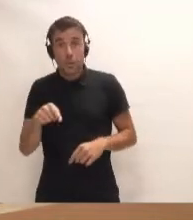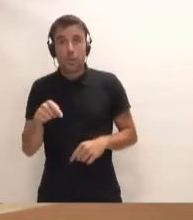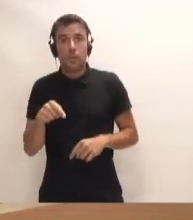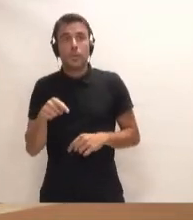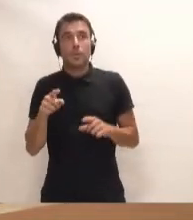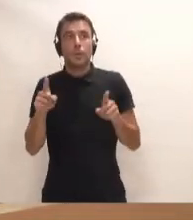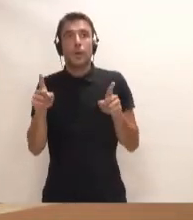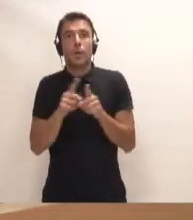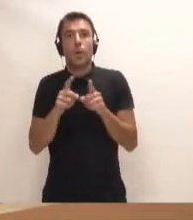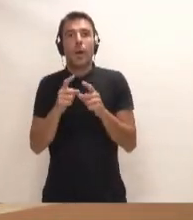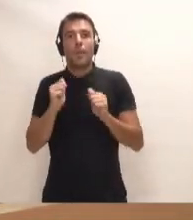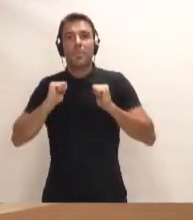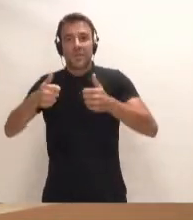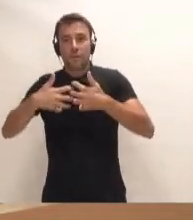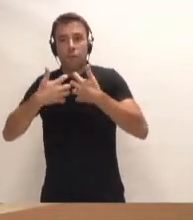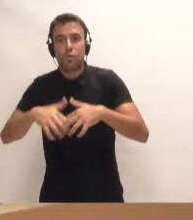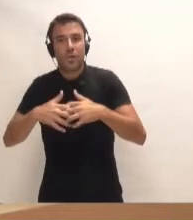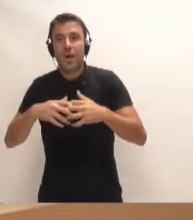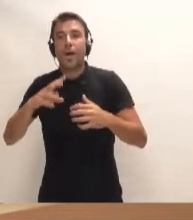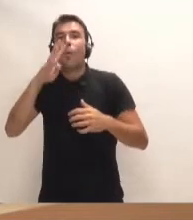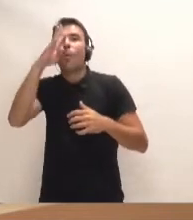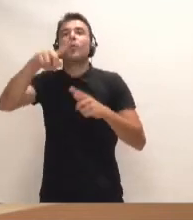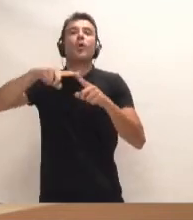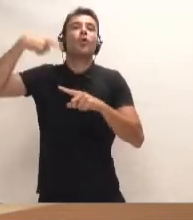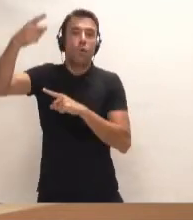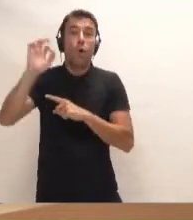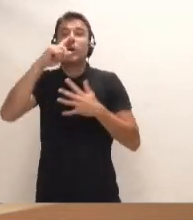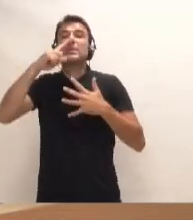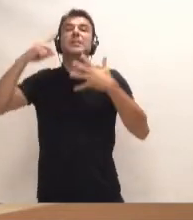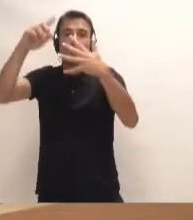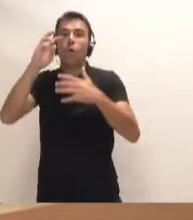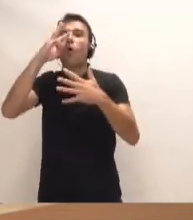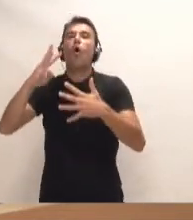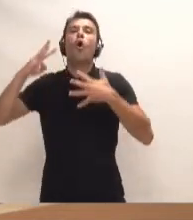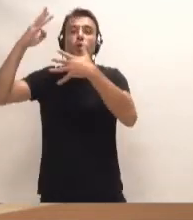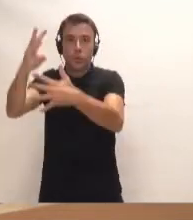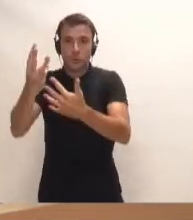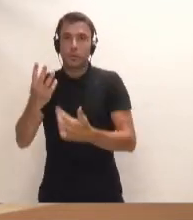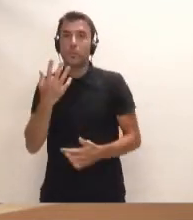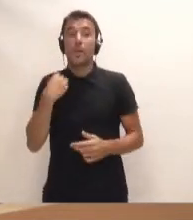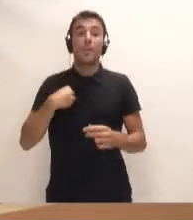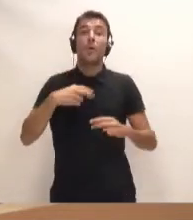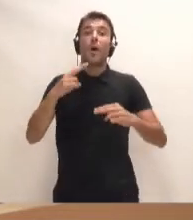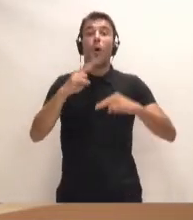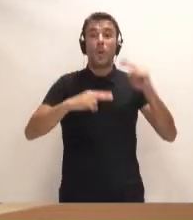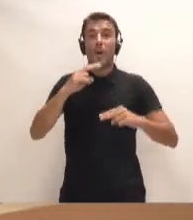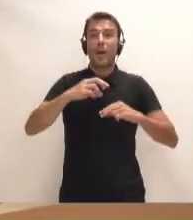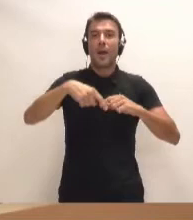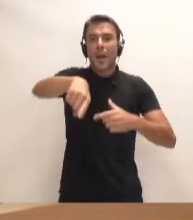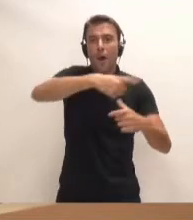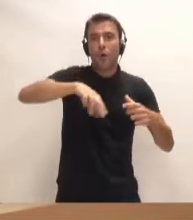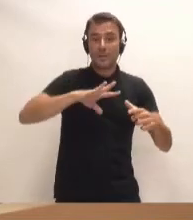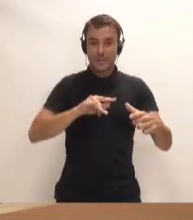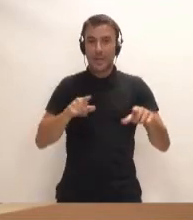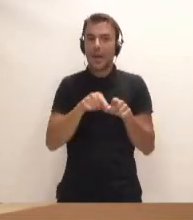no estarían operativas antes de cuatro años o antes de seis o de ocho años. Las obras en el lado tierra llevarían un proceso para no